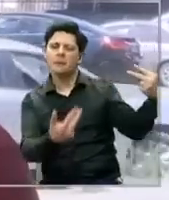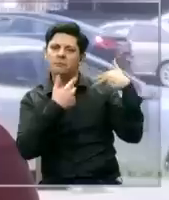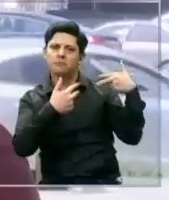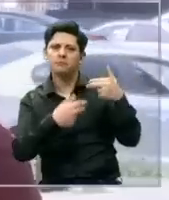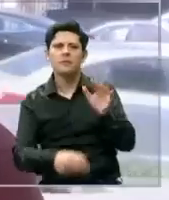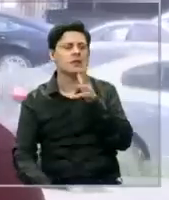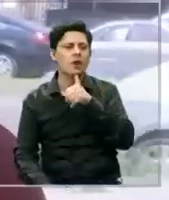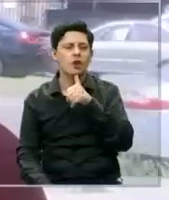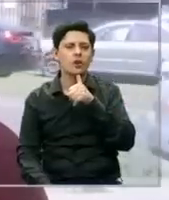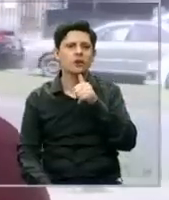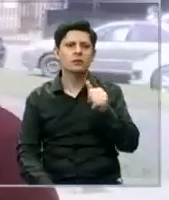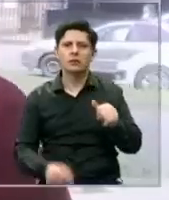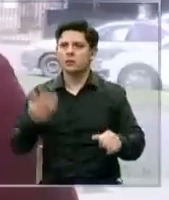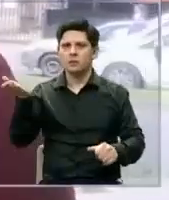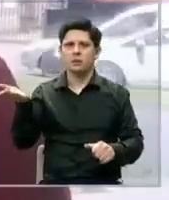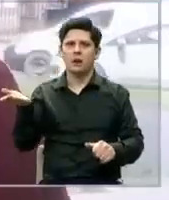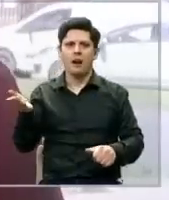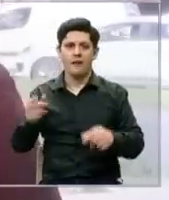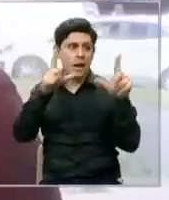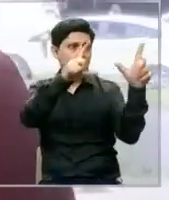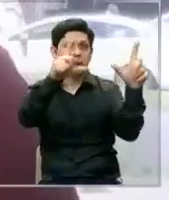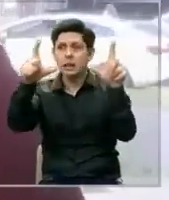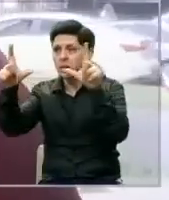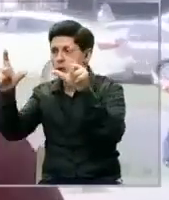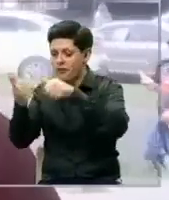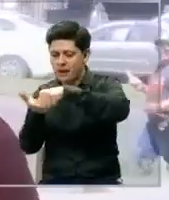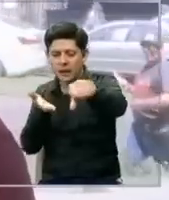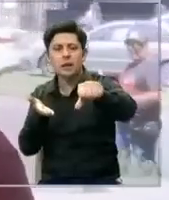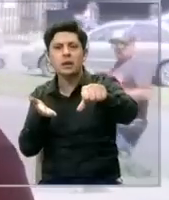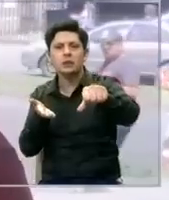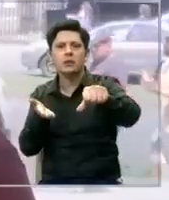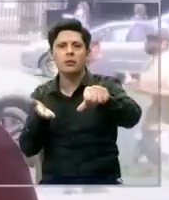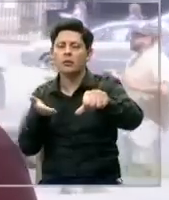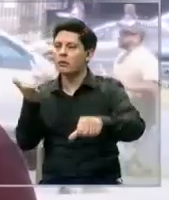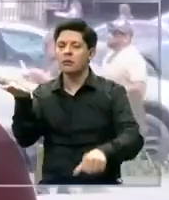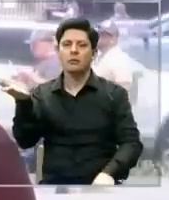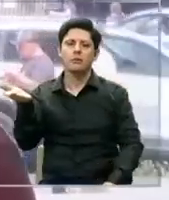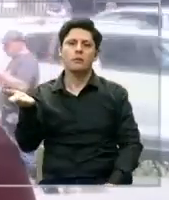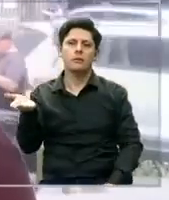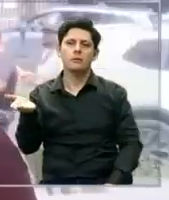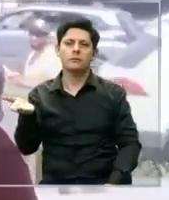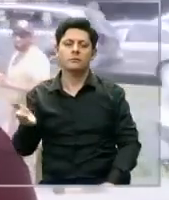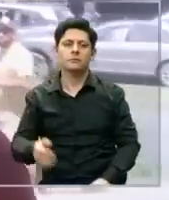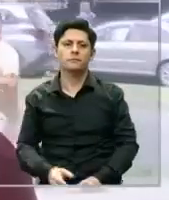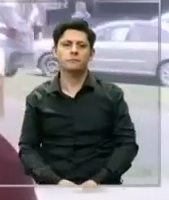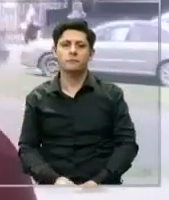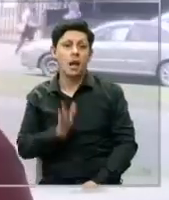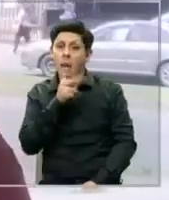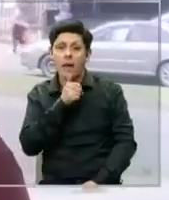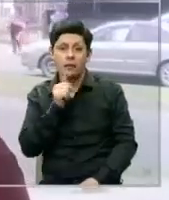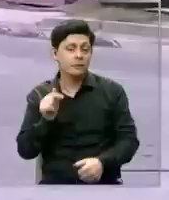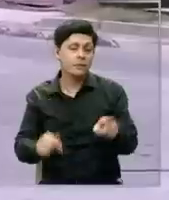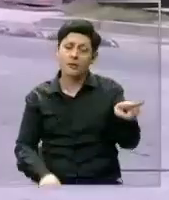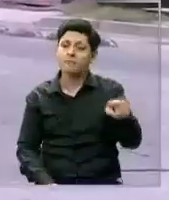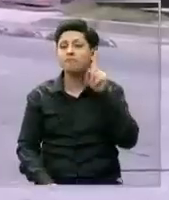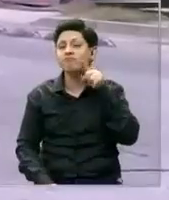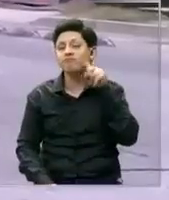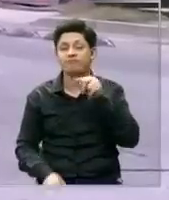habría registro, habría infracciones, habría... Nada de eso es cierto.